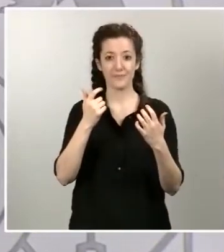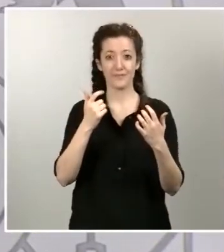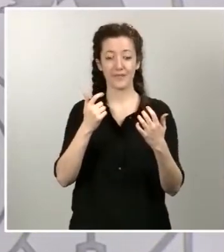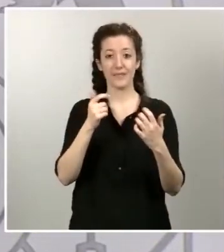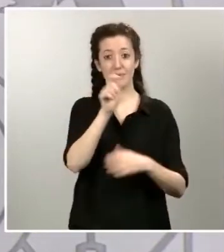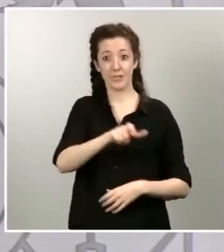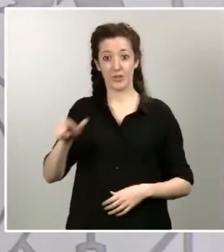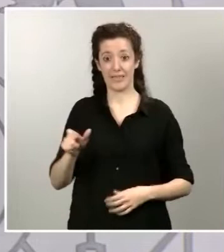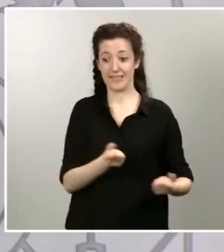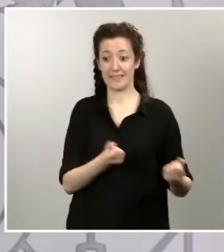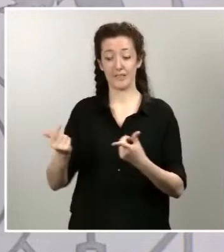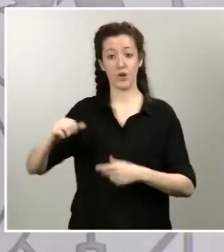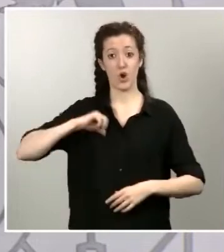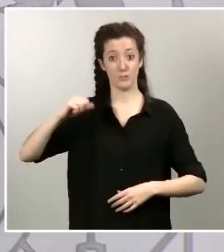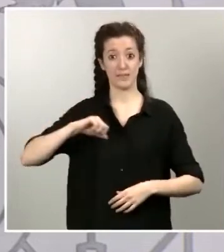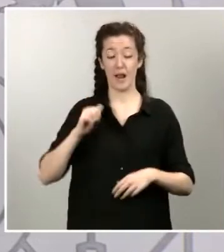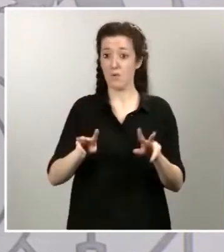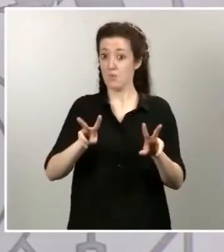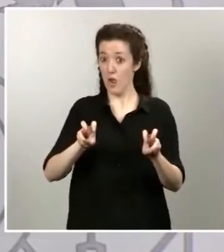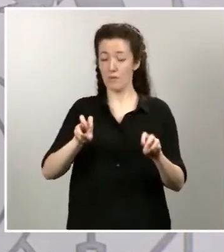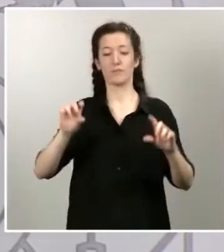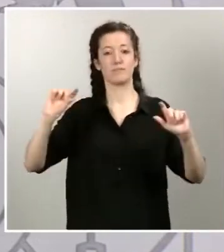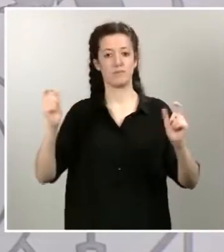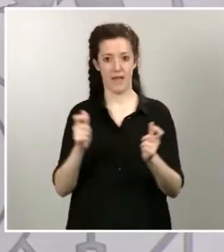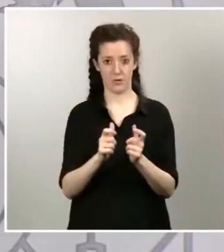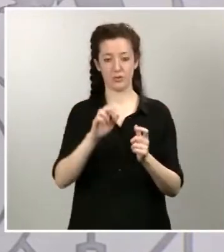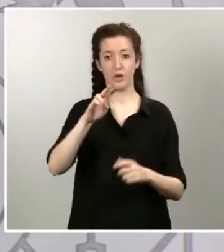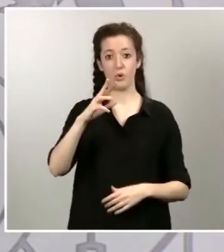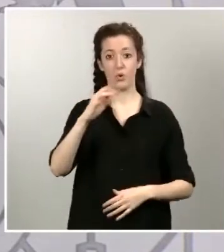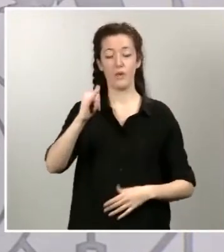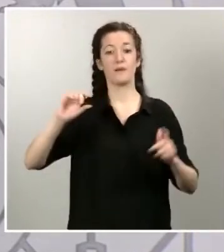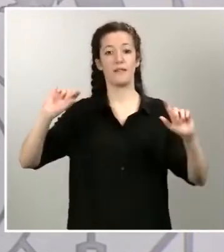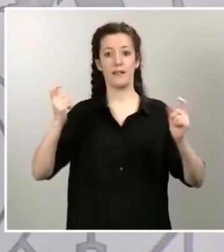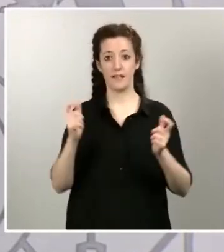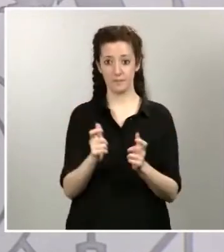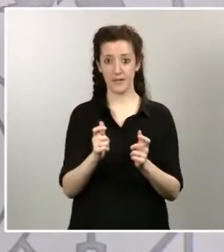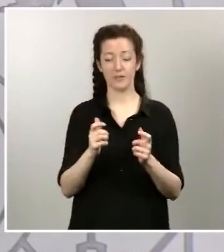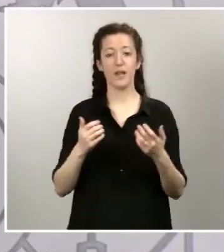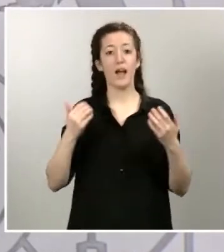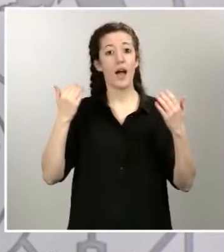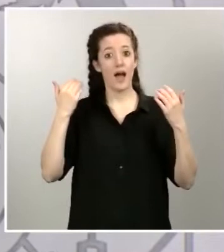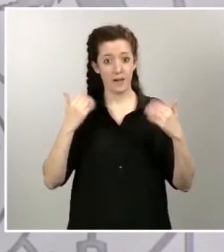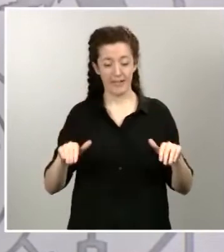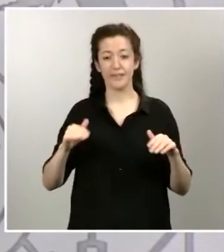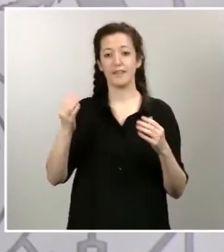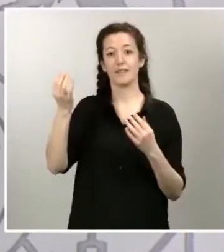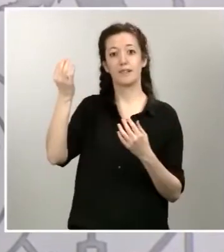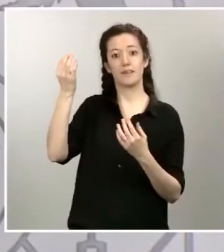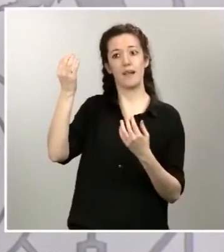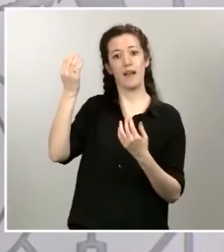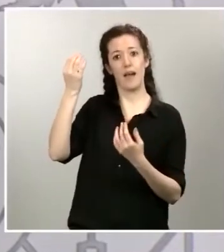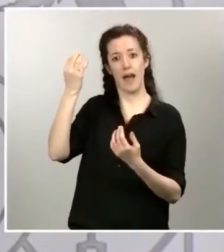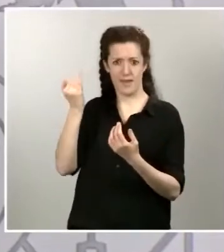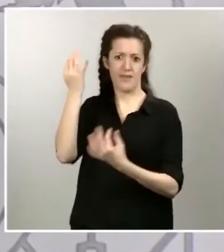nuevos ingresados en UCI y, aunque todavía tenemos un número importante, nuevos fallecidos. Ayer, por ejemplo,